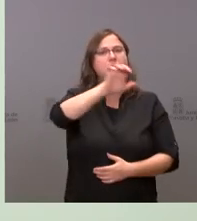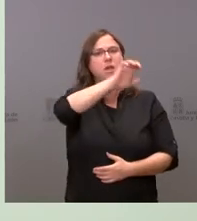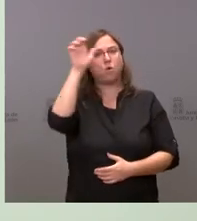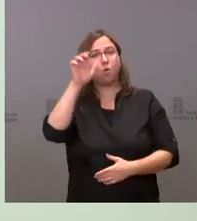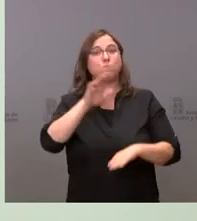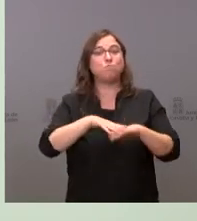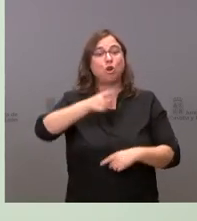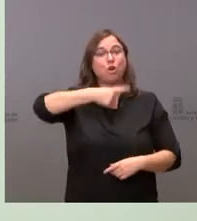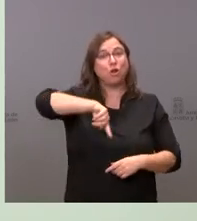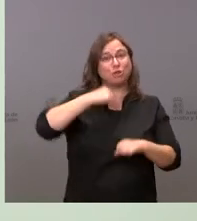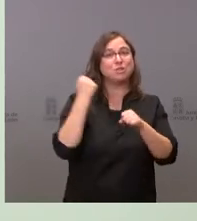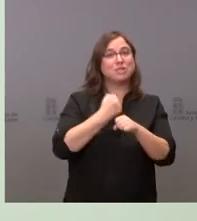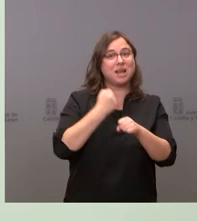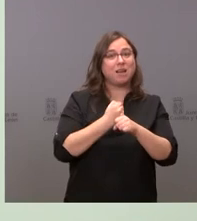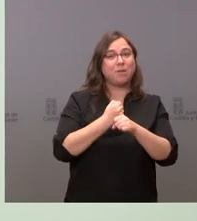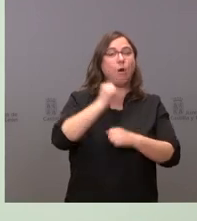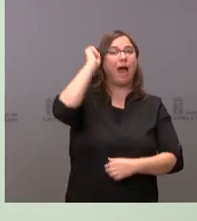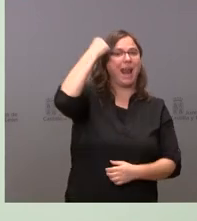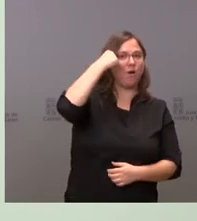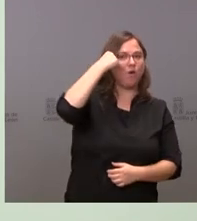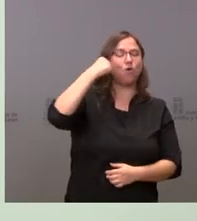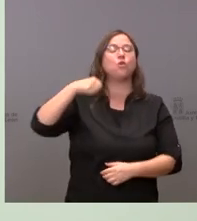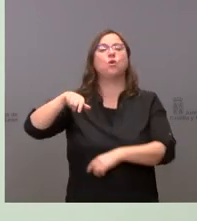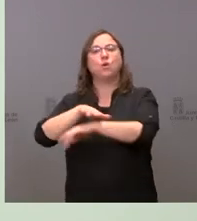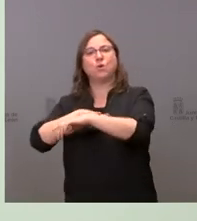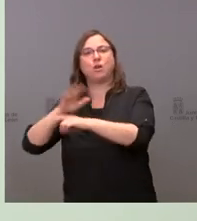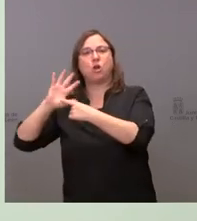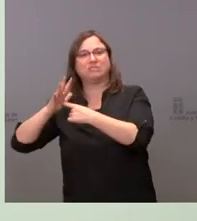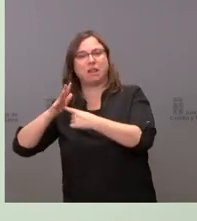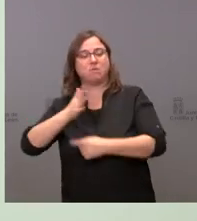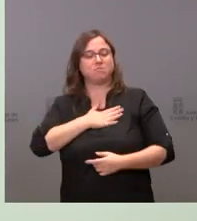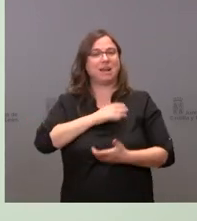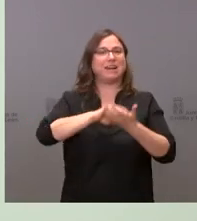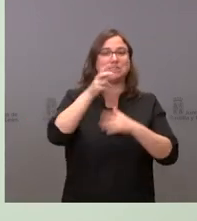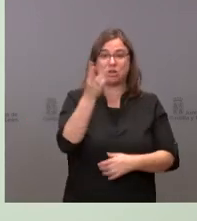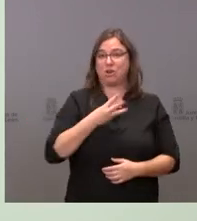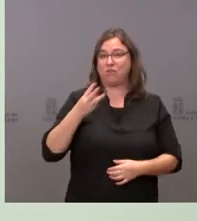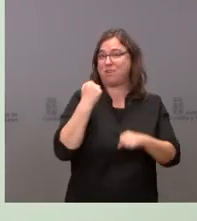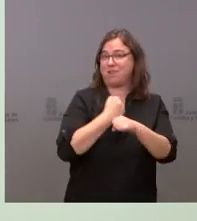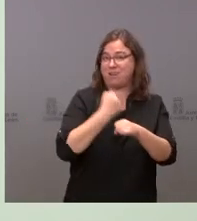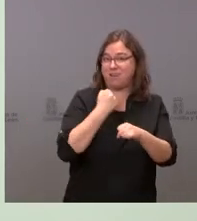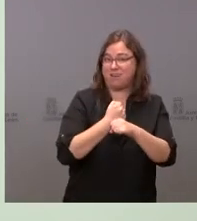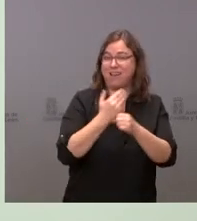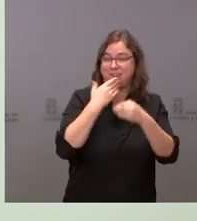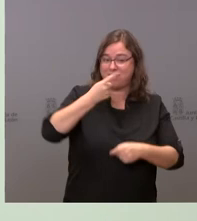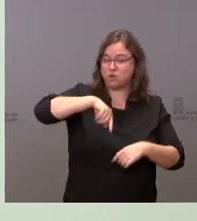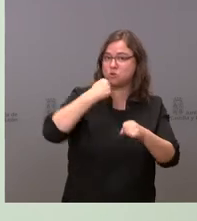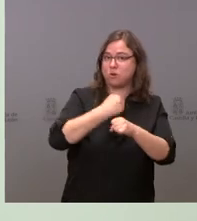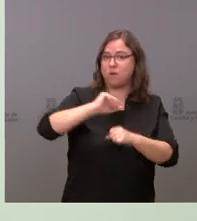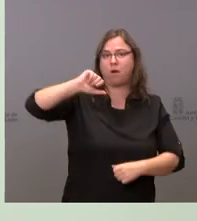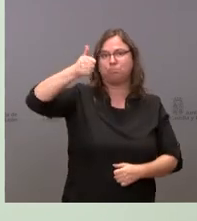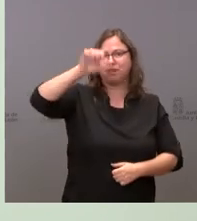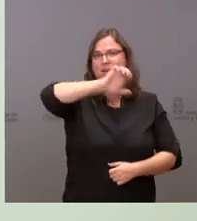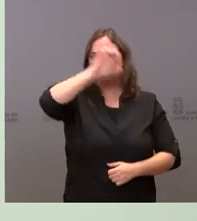que hemos hecho los gobiernos de Aragón de Castilla-La Mancha y de Castilla y León y eso hay que dejarlo